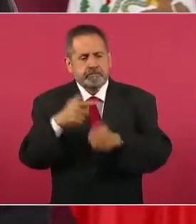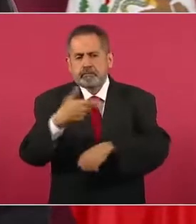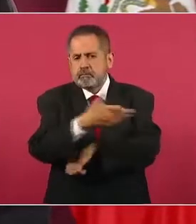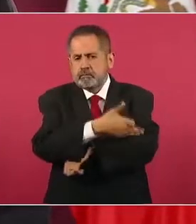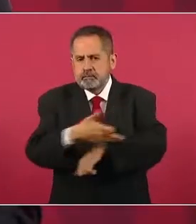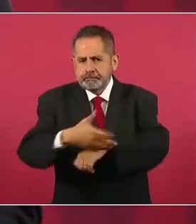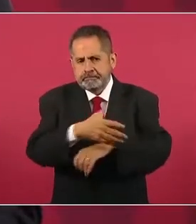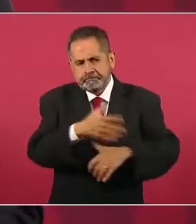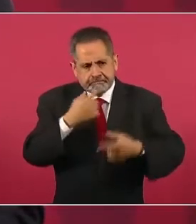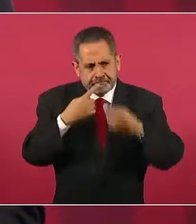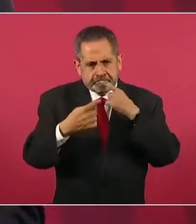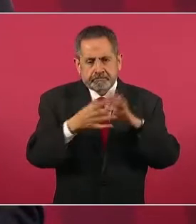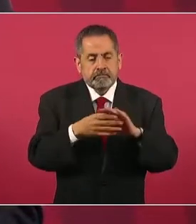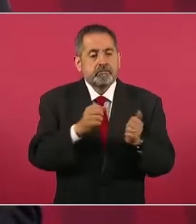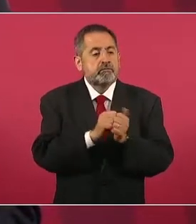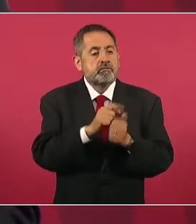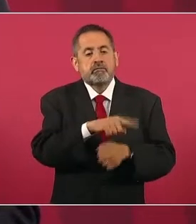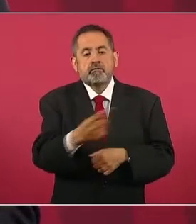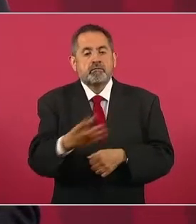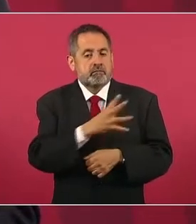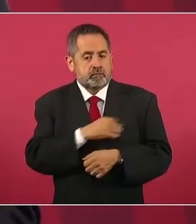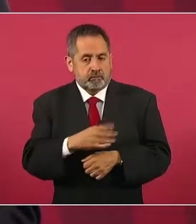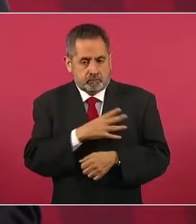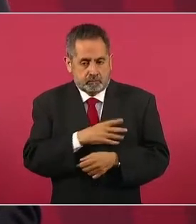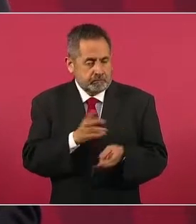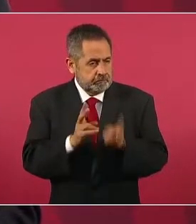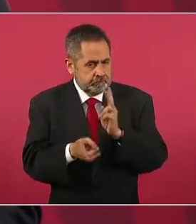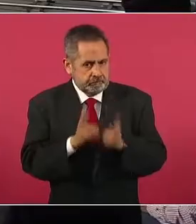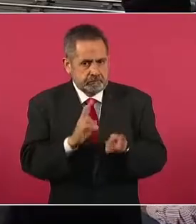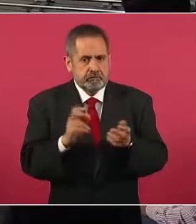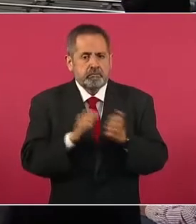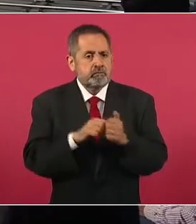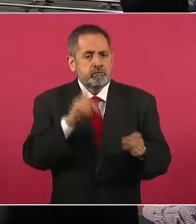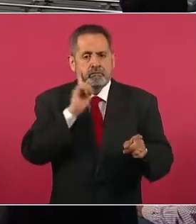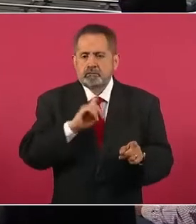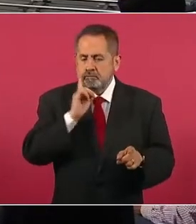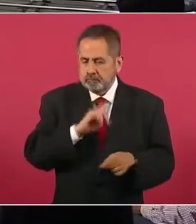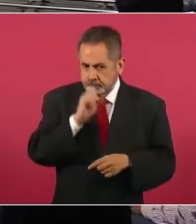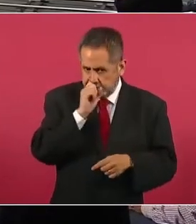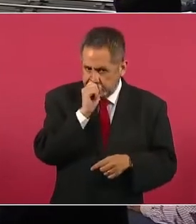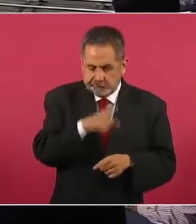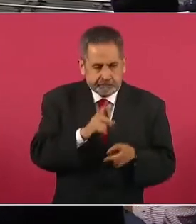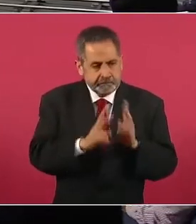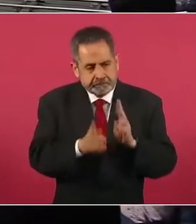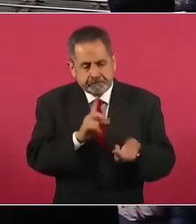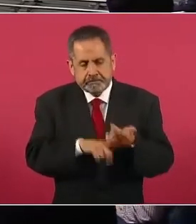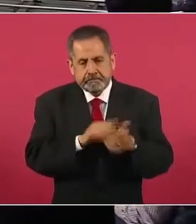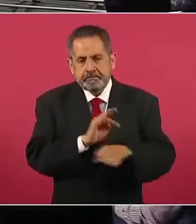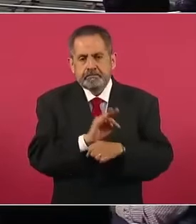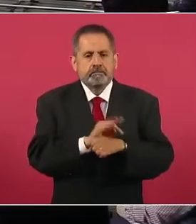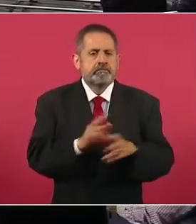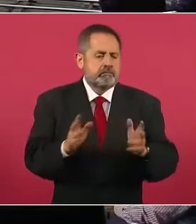con su hijo, con ella. Lo primero que